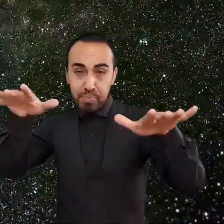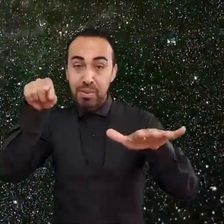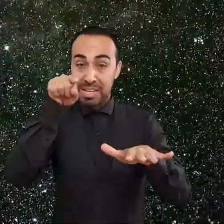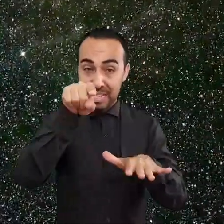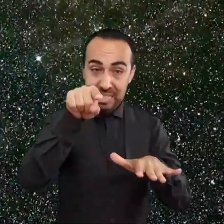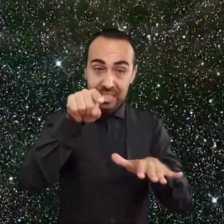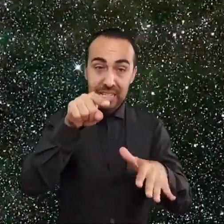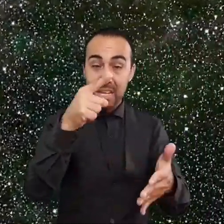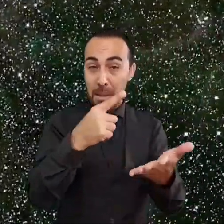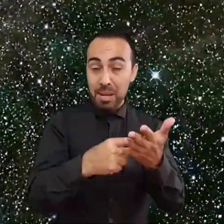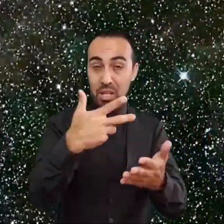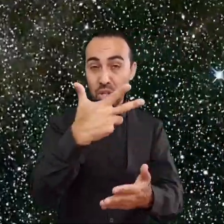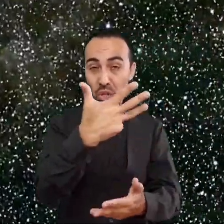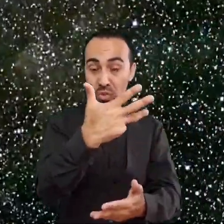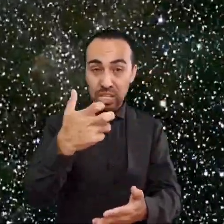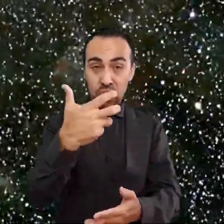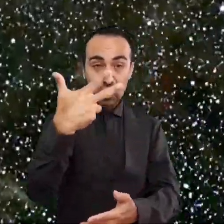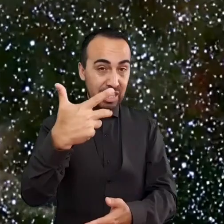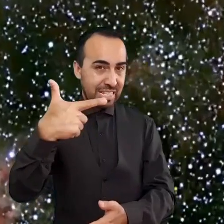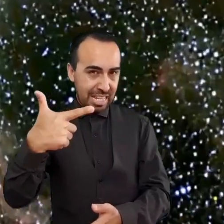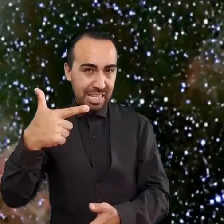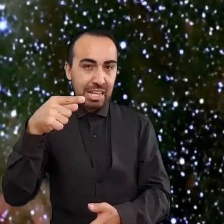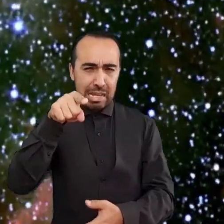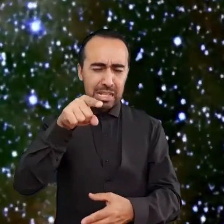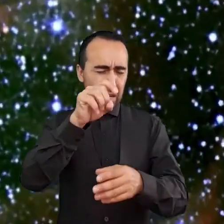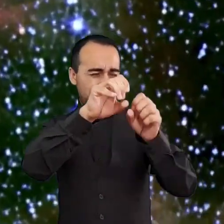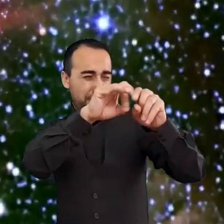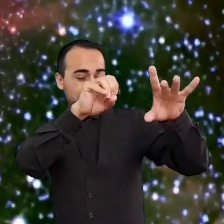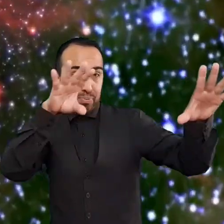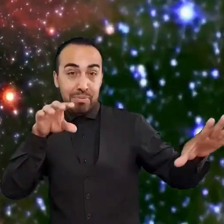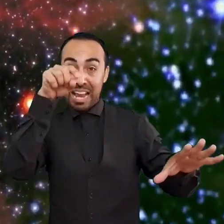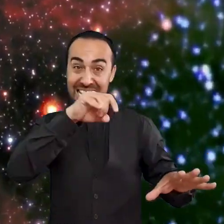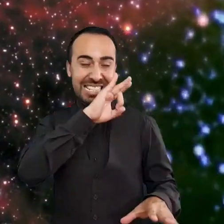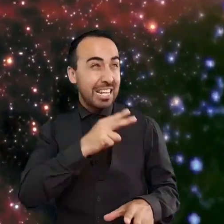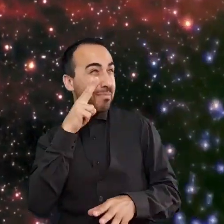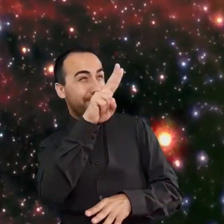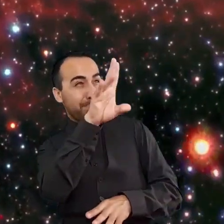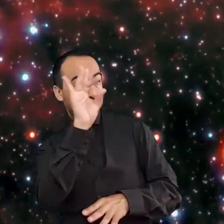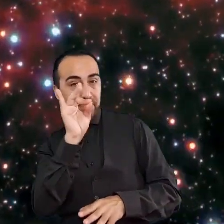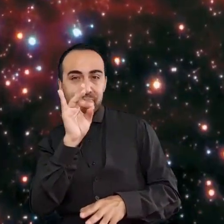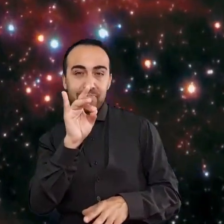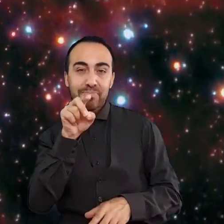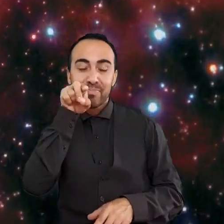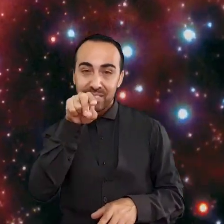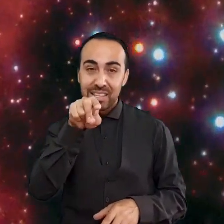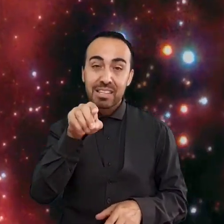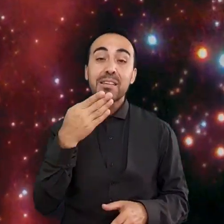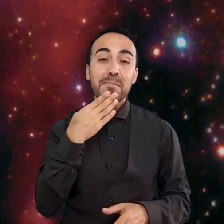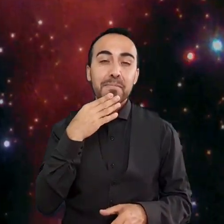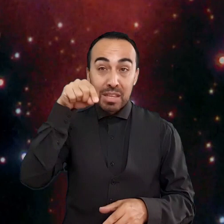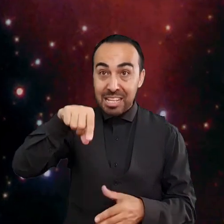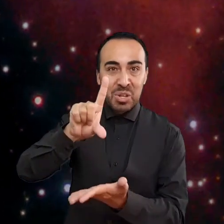Chile, precisamente en el observatorio Las Campanas, en 1987. Para esta supernova se observó un anillo de